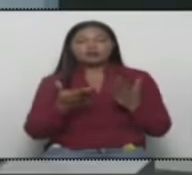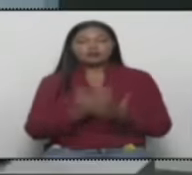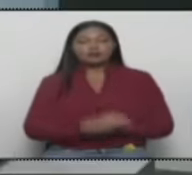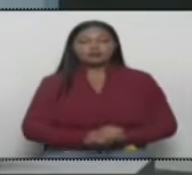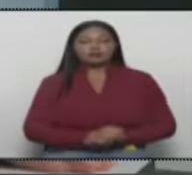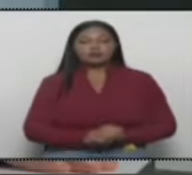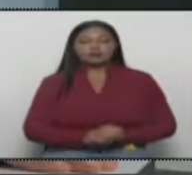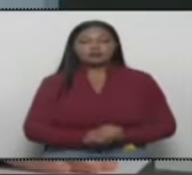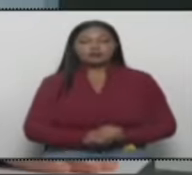este tema judicial.